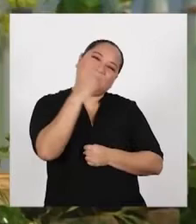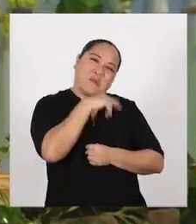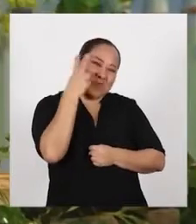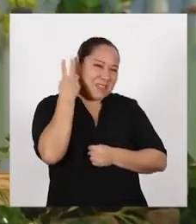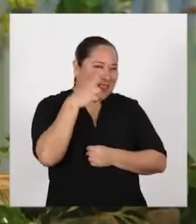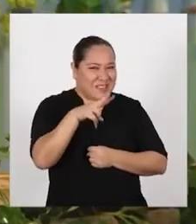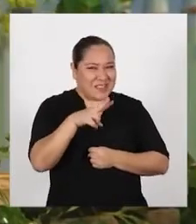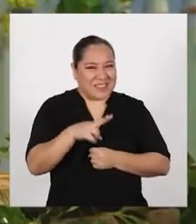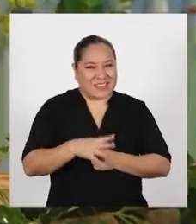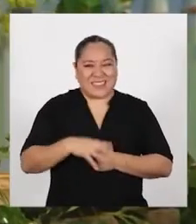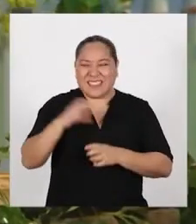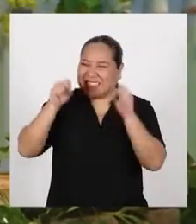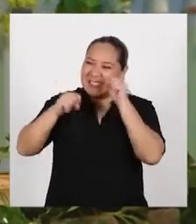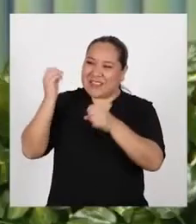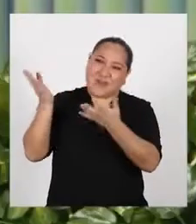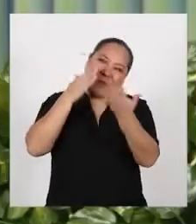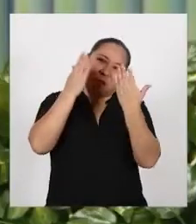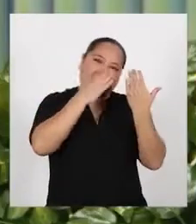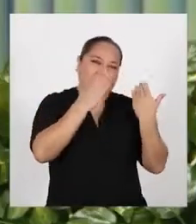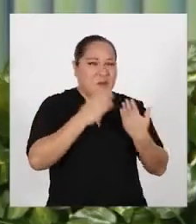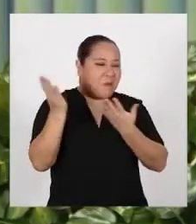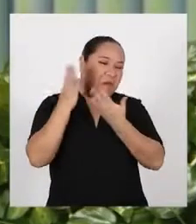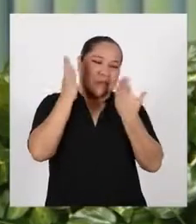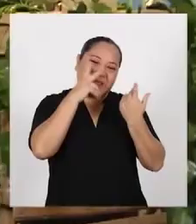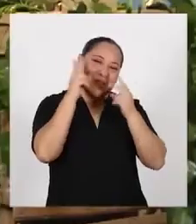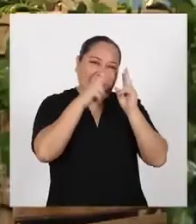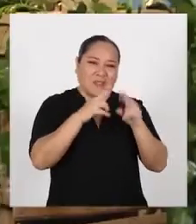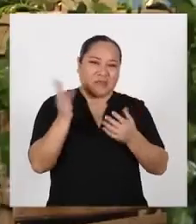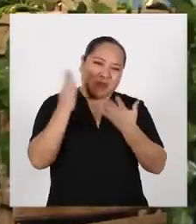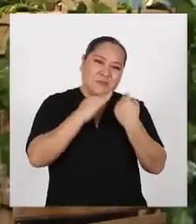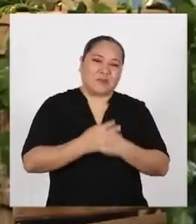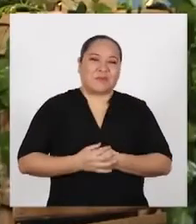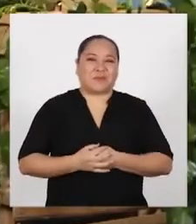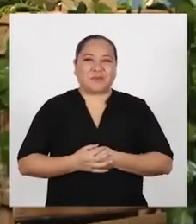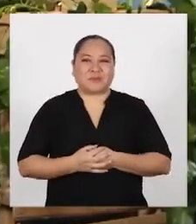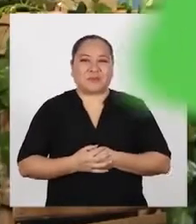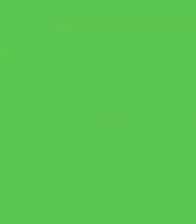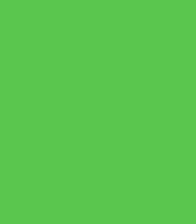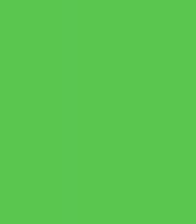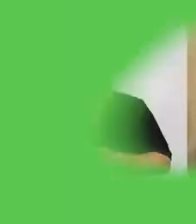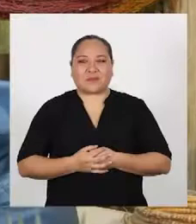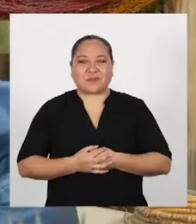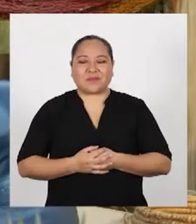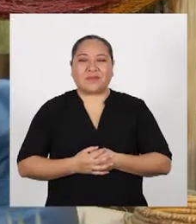¡Vamos a verlos! ¡Sí! ¡Vamos a verlos! ¡Vamos a verlos! ¡Vamos a verlos!